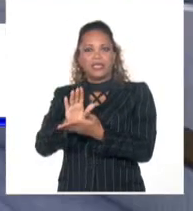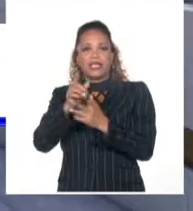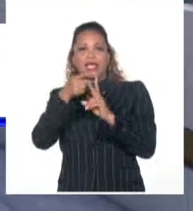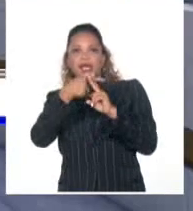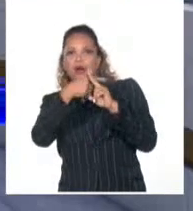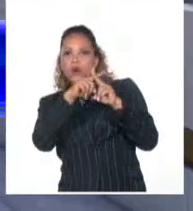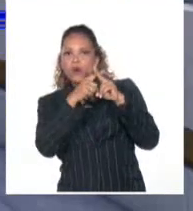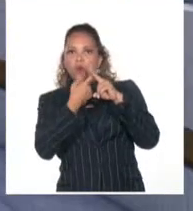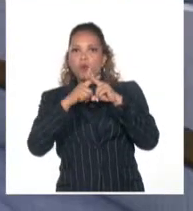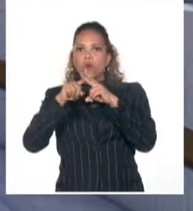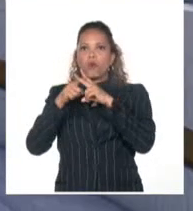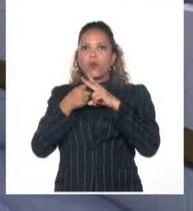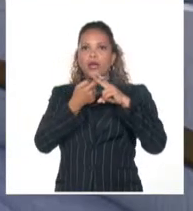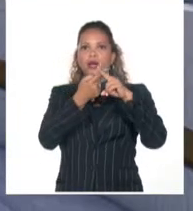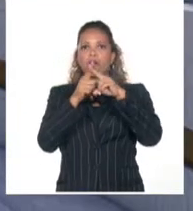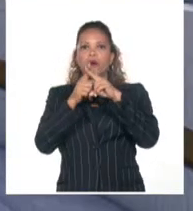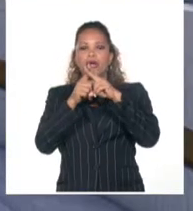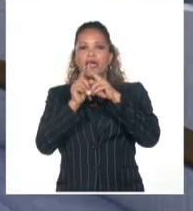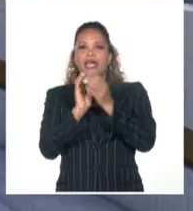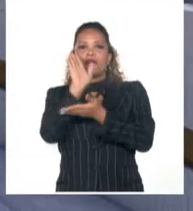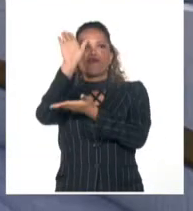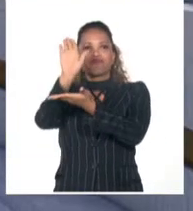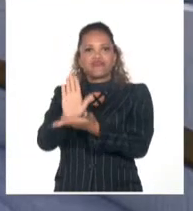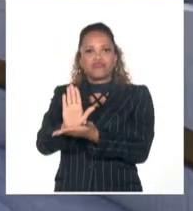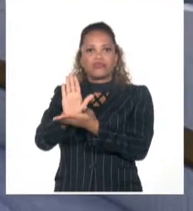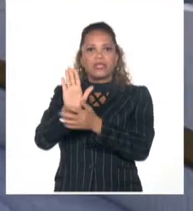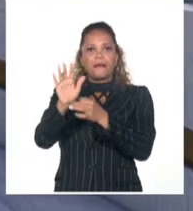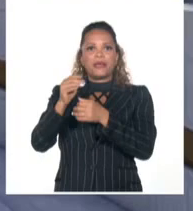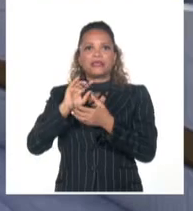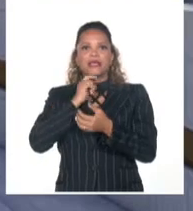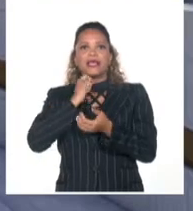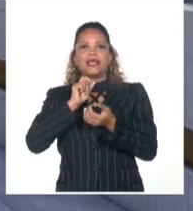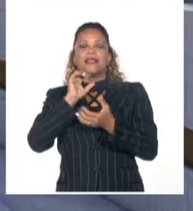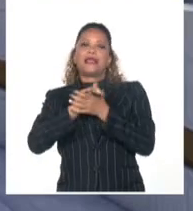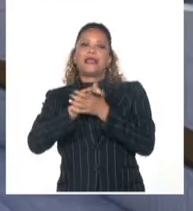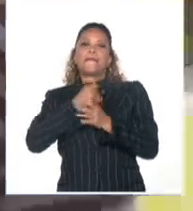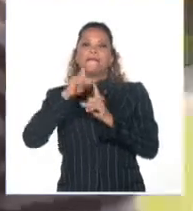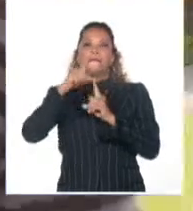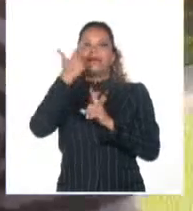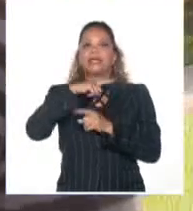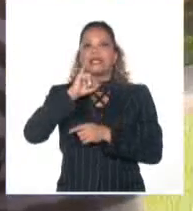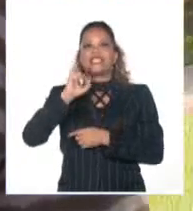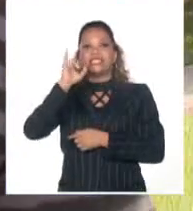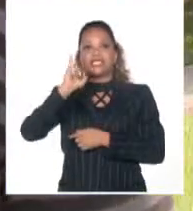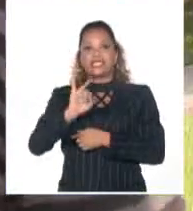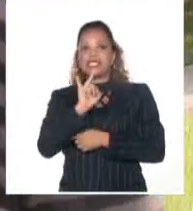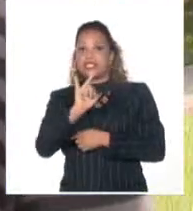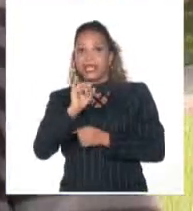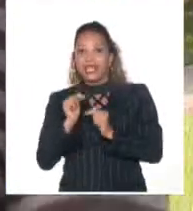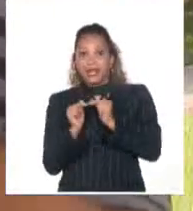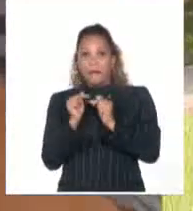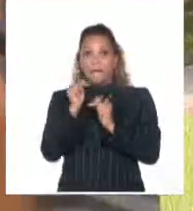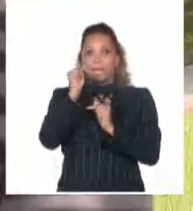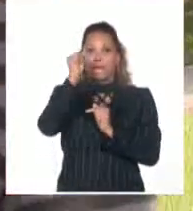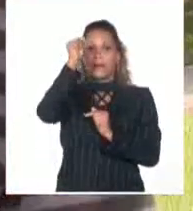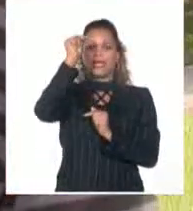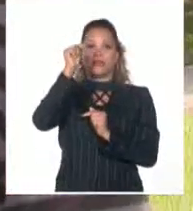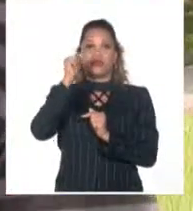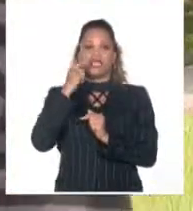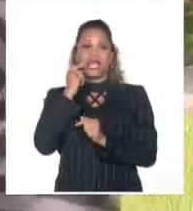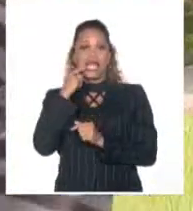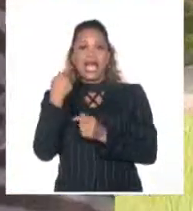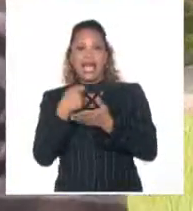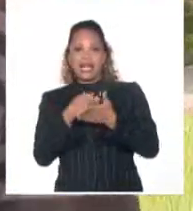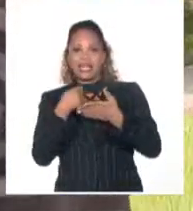una pieza de metal de alrededor de 7 metros de acero. Es como simbolizando un